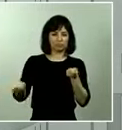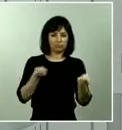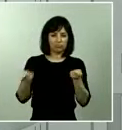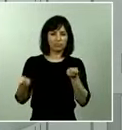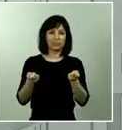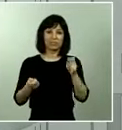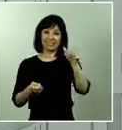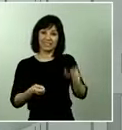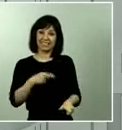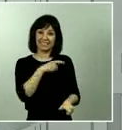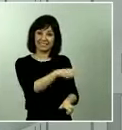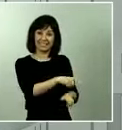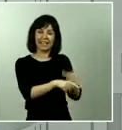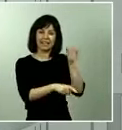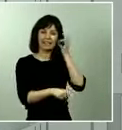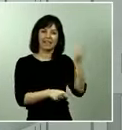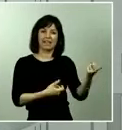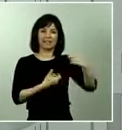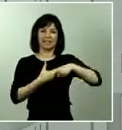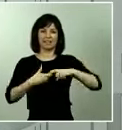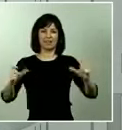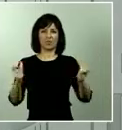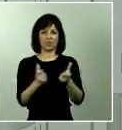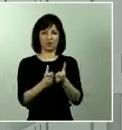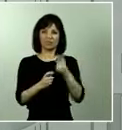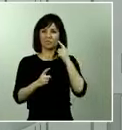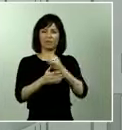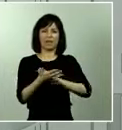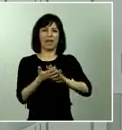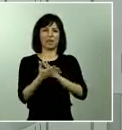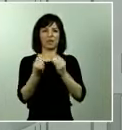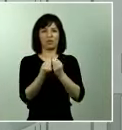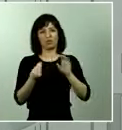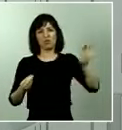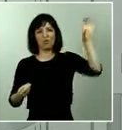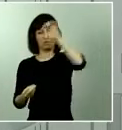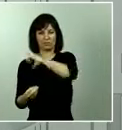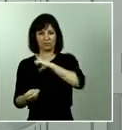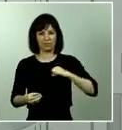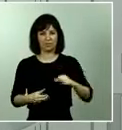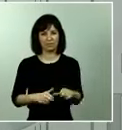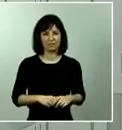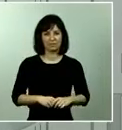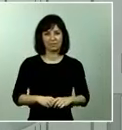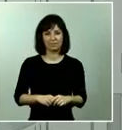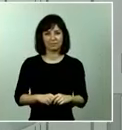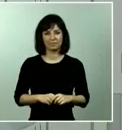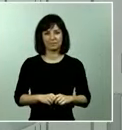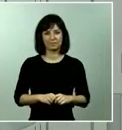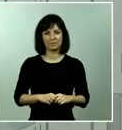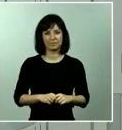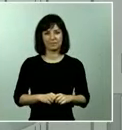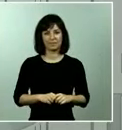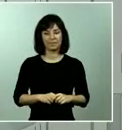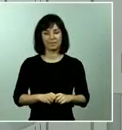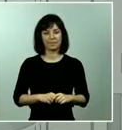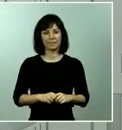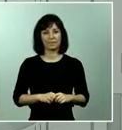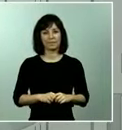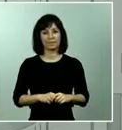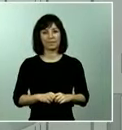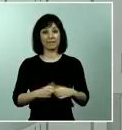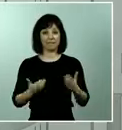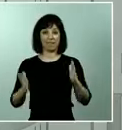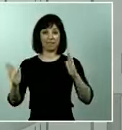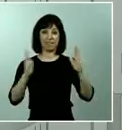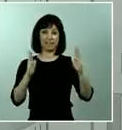incorporar también a esta reunión para tratar de este asunto con las comunidades autónomas. En esta fase de desescalada, también ha